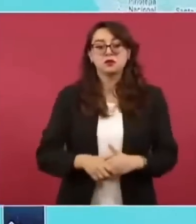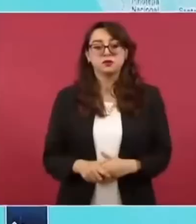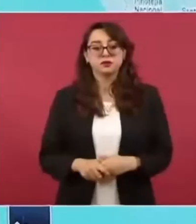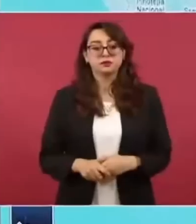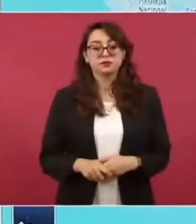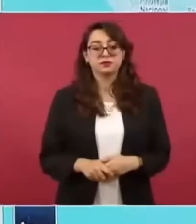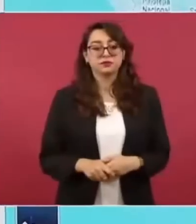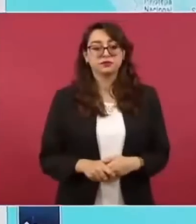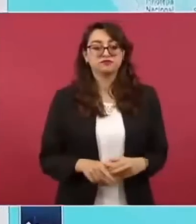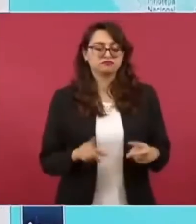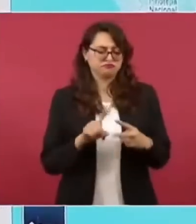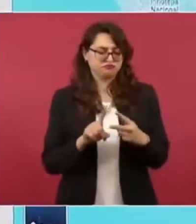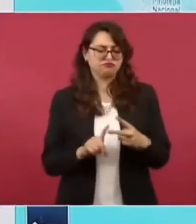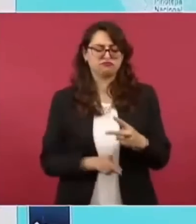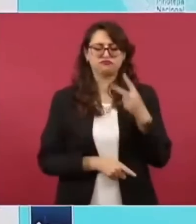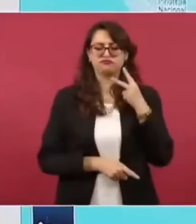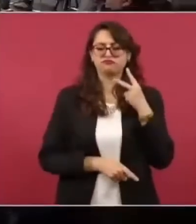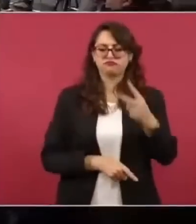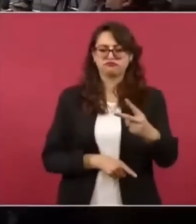Nada más voy a poner dos.